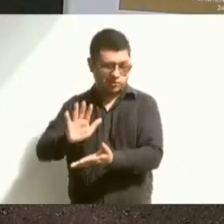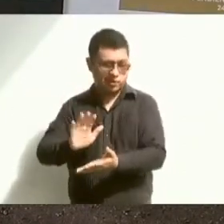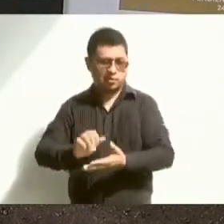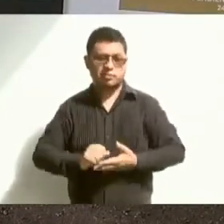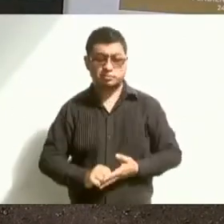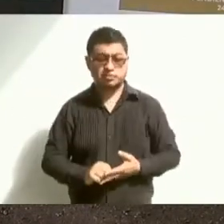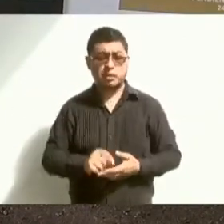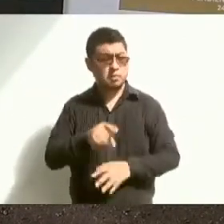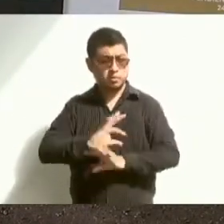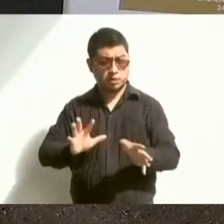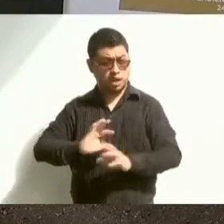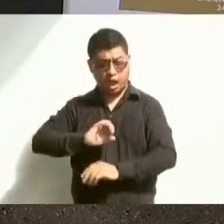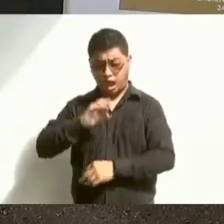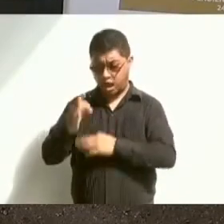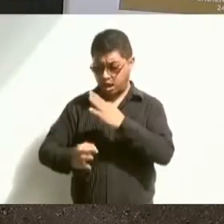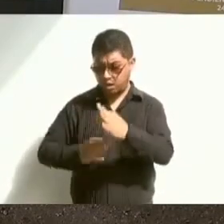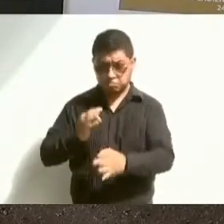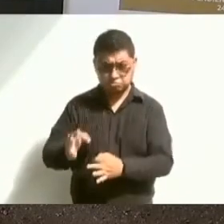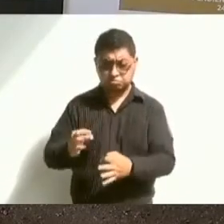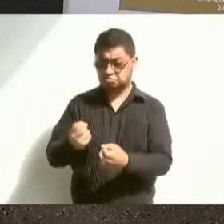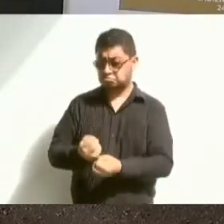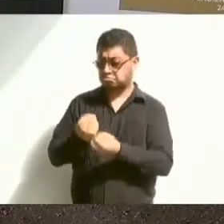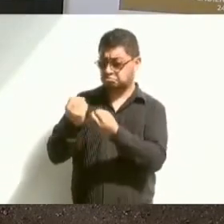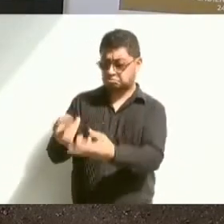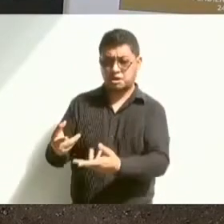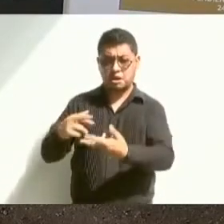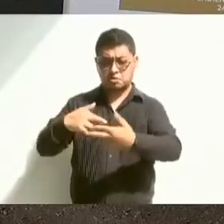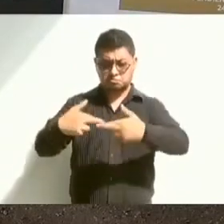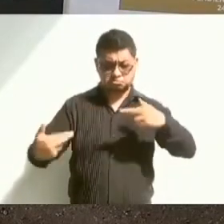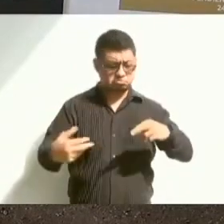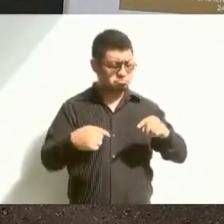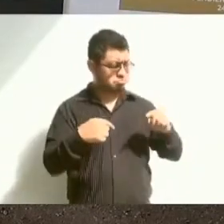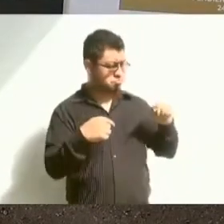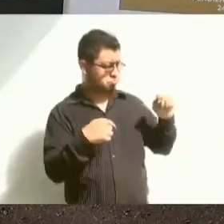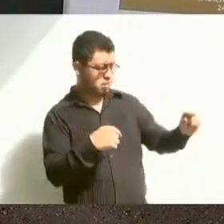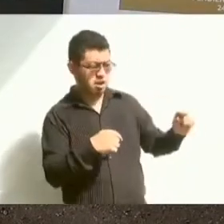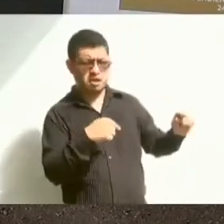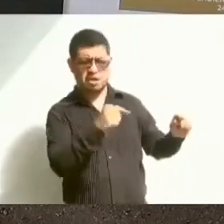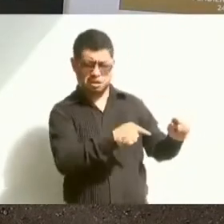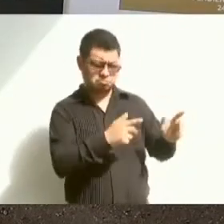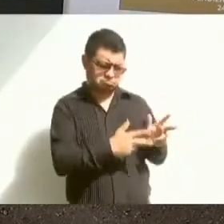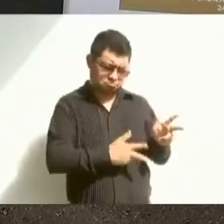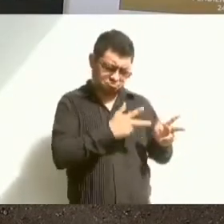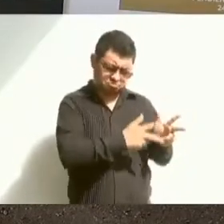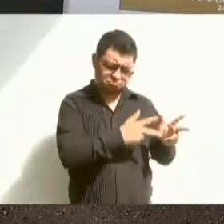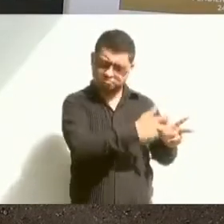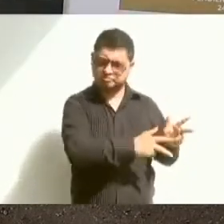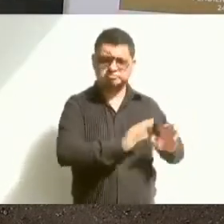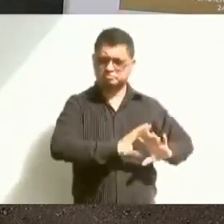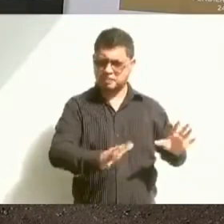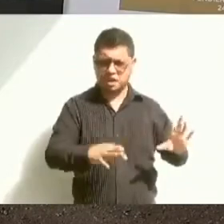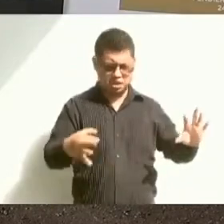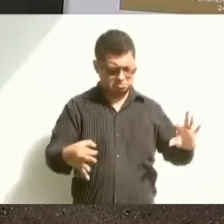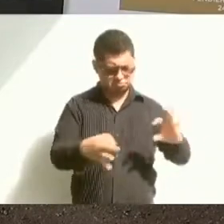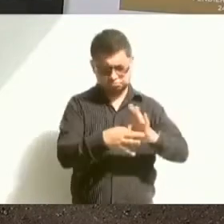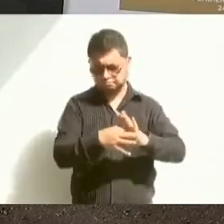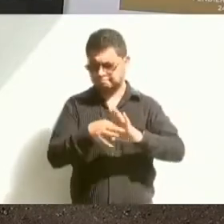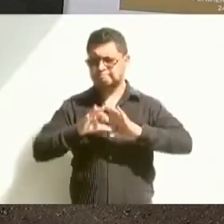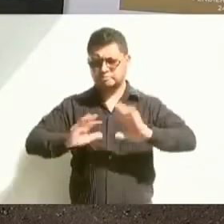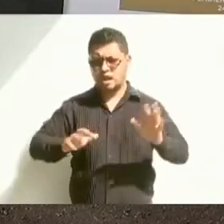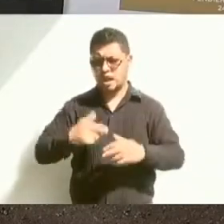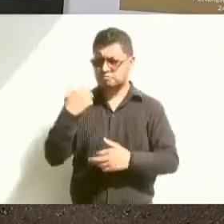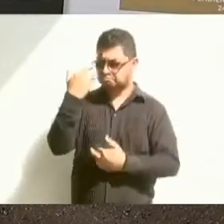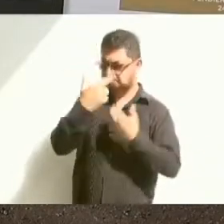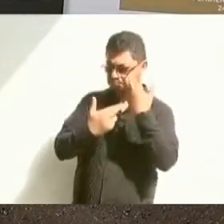entregas de la relación ejecutiva de autopista TREM, de este tipo de encadenamientos. Se está